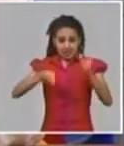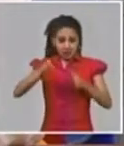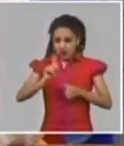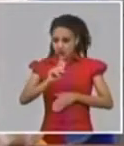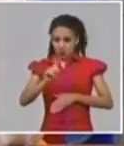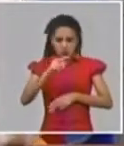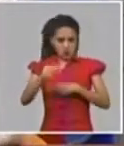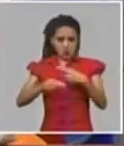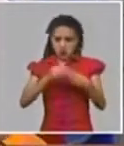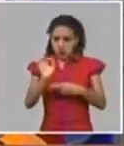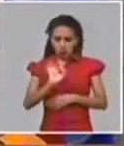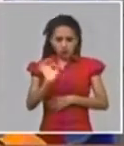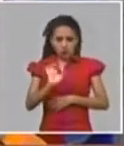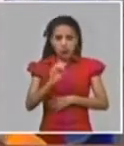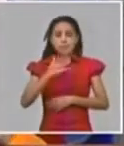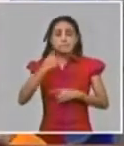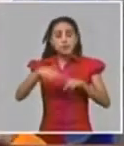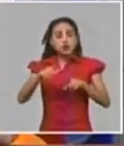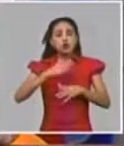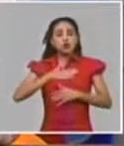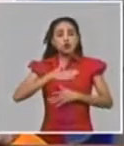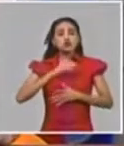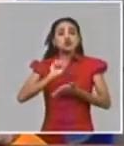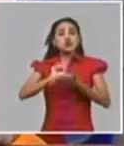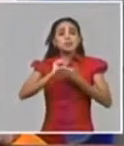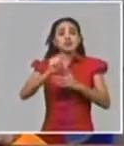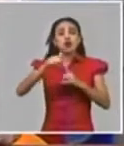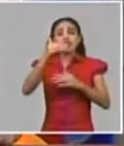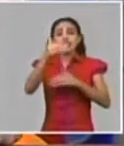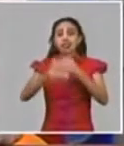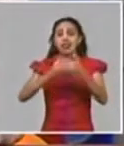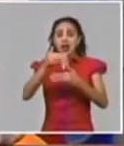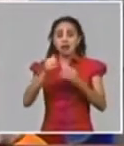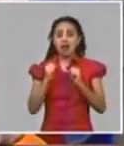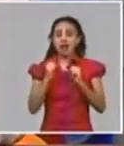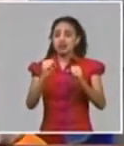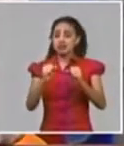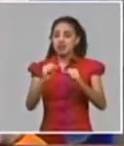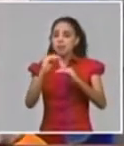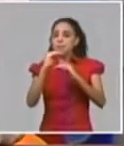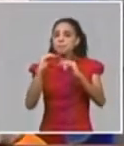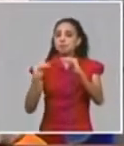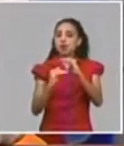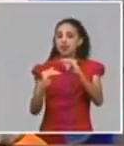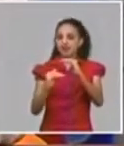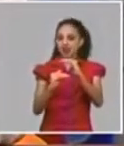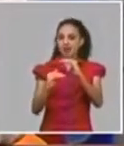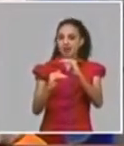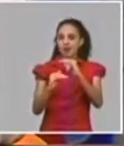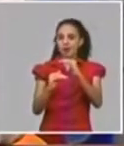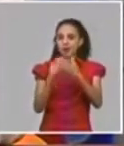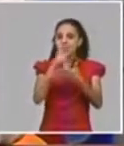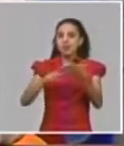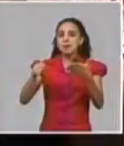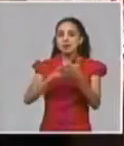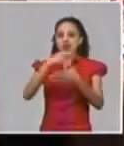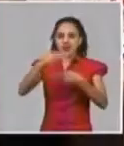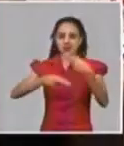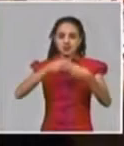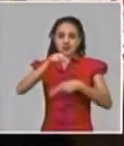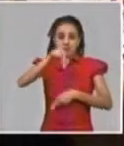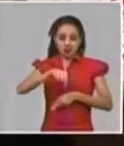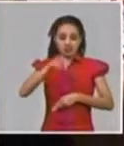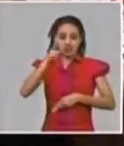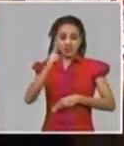hospitalarias nuestro servicio de terapia intensiva han estado muy por debajo de las capacidades que tenemos creado en esta segunda fase